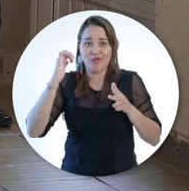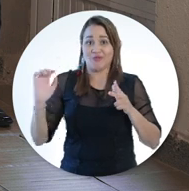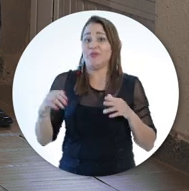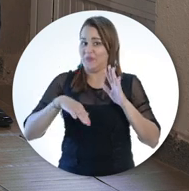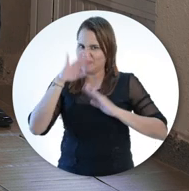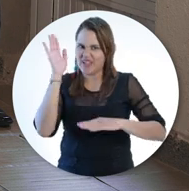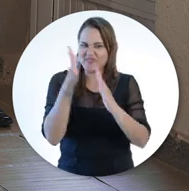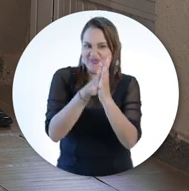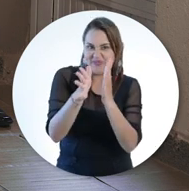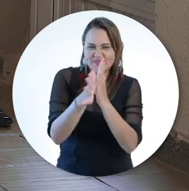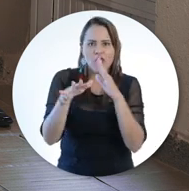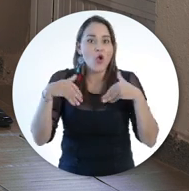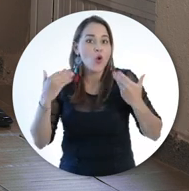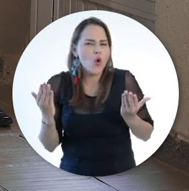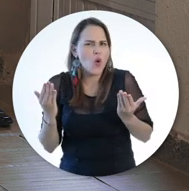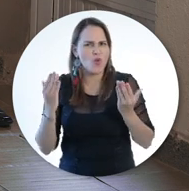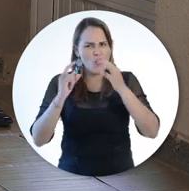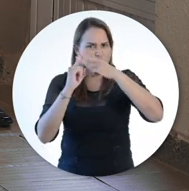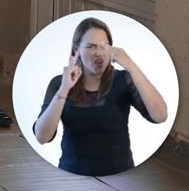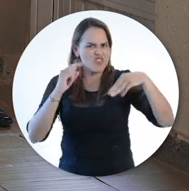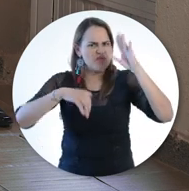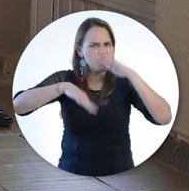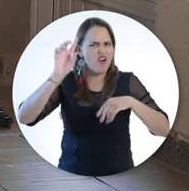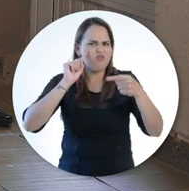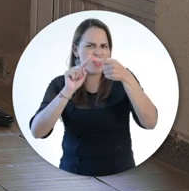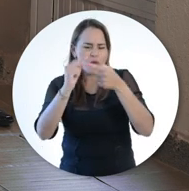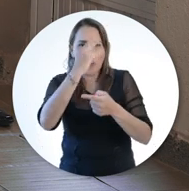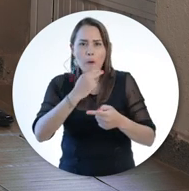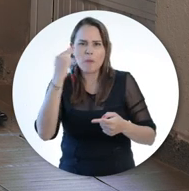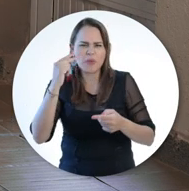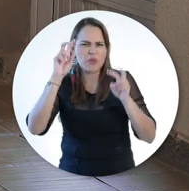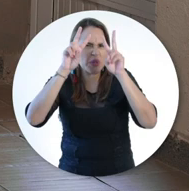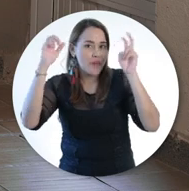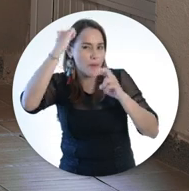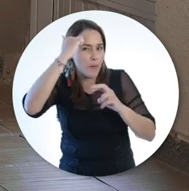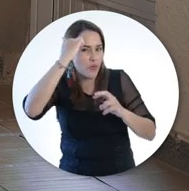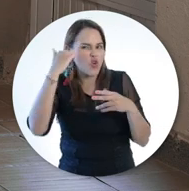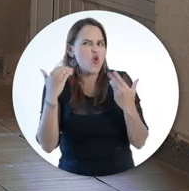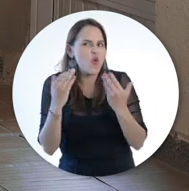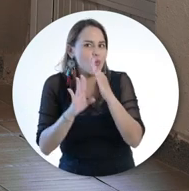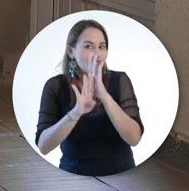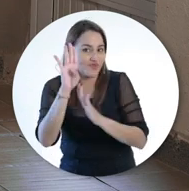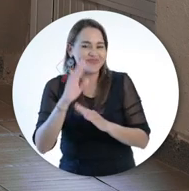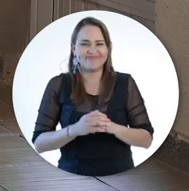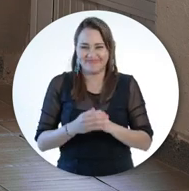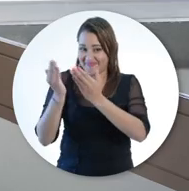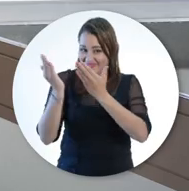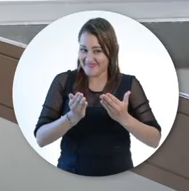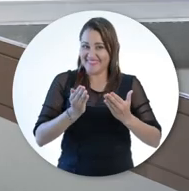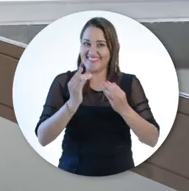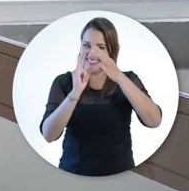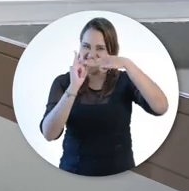profe Y hoy te mostraré cómo ha avanzado en el nivel Y compromiso con los docentes la Universidad del Magdalena Por cierto,